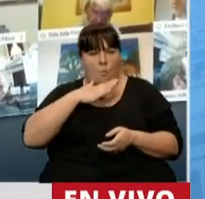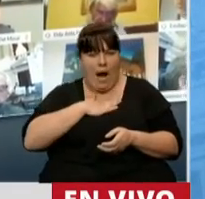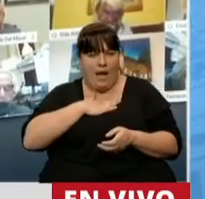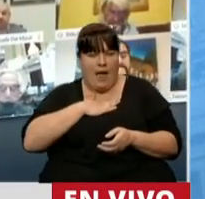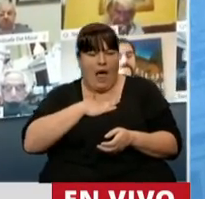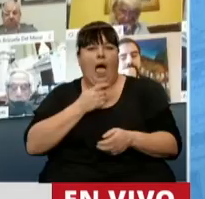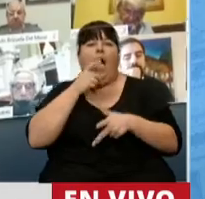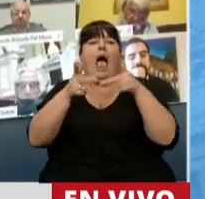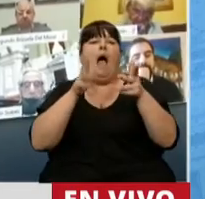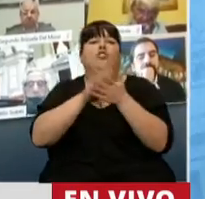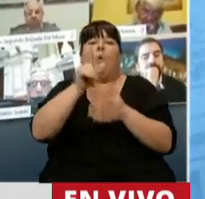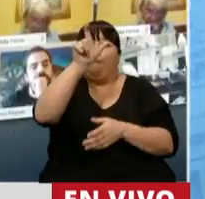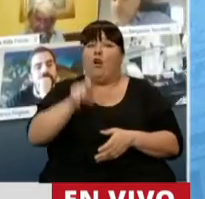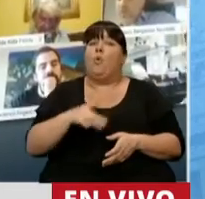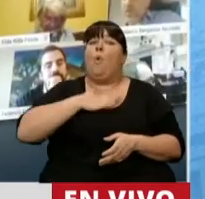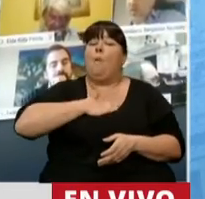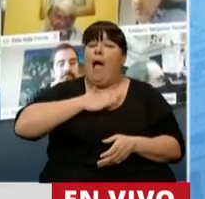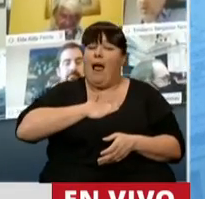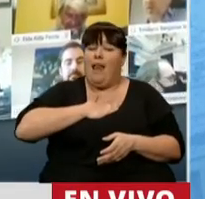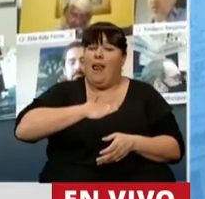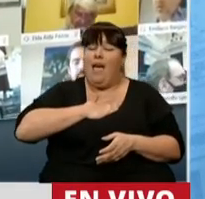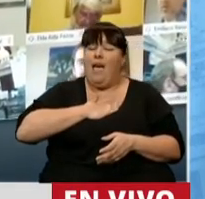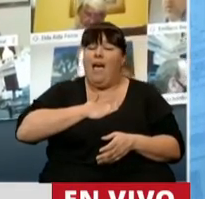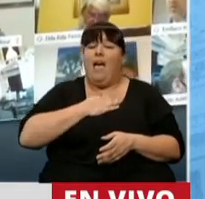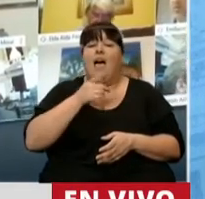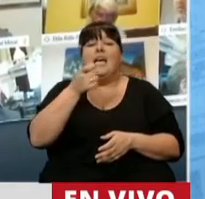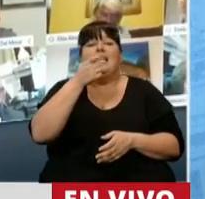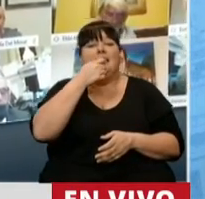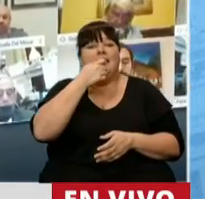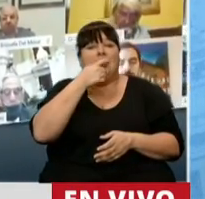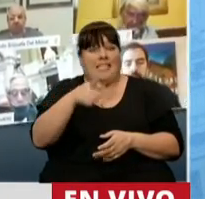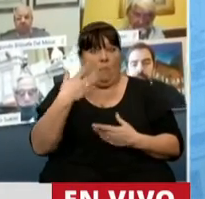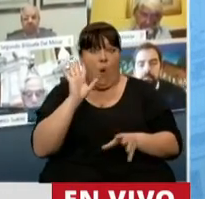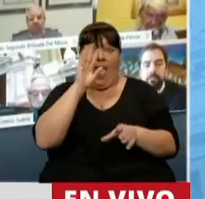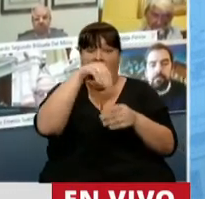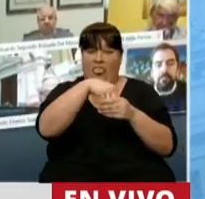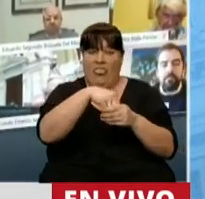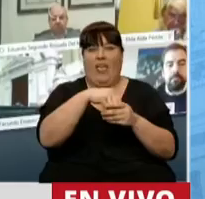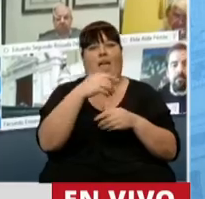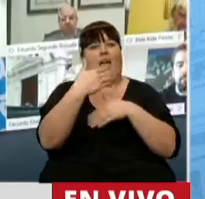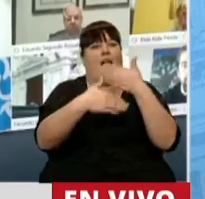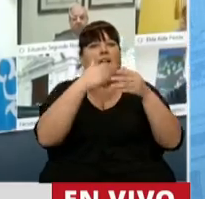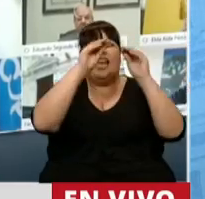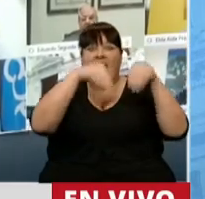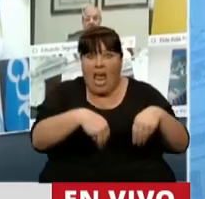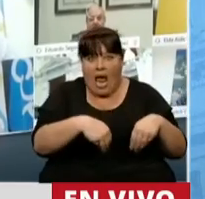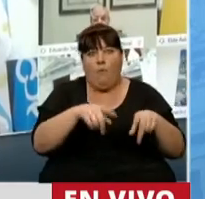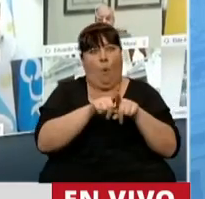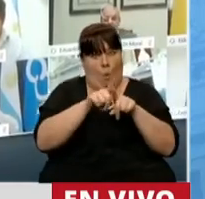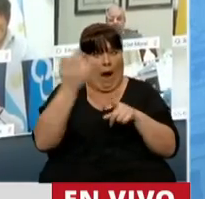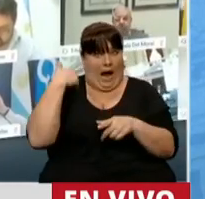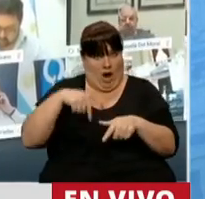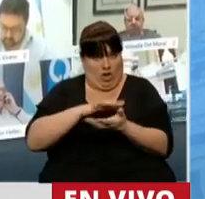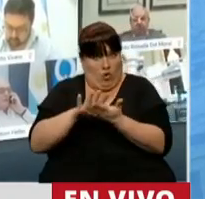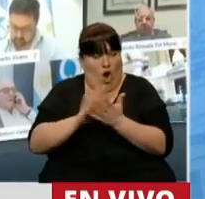cuando hablamos de la persona humana, el hecho de poder ser incorporado en un proceso de quiebra como lo hemos